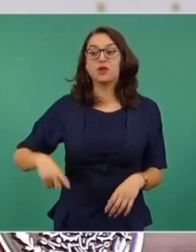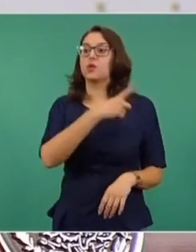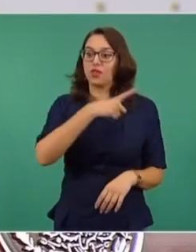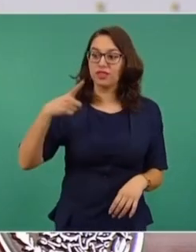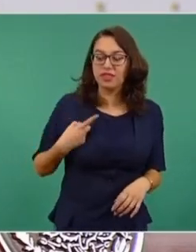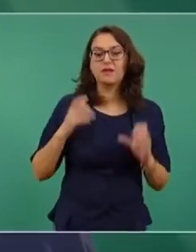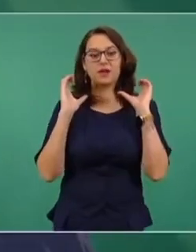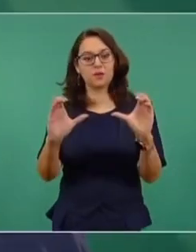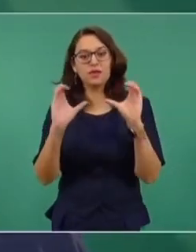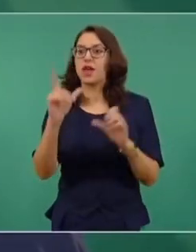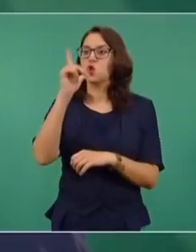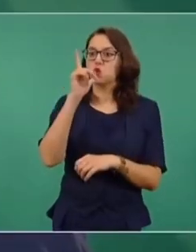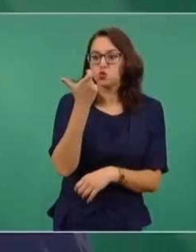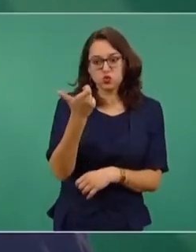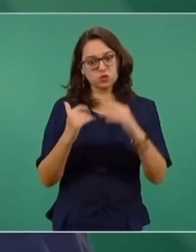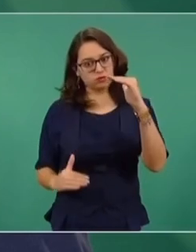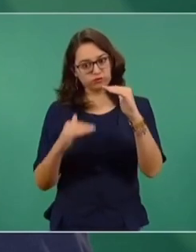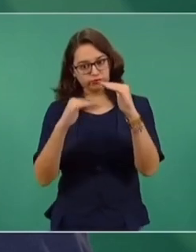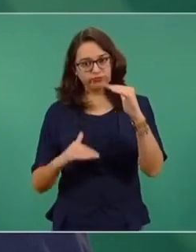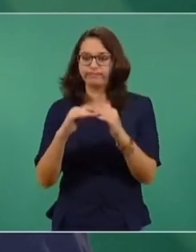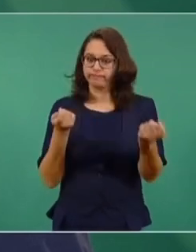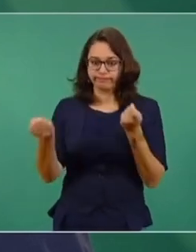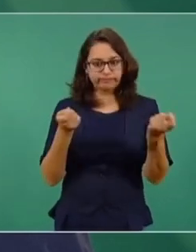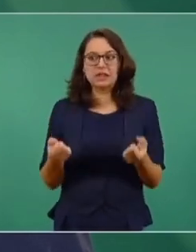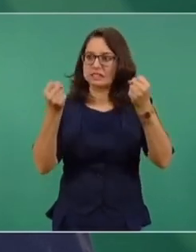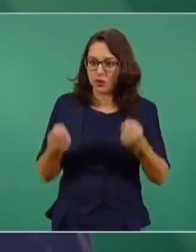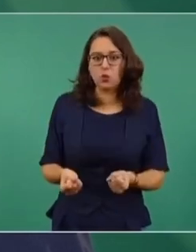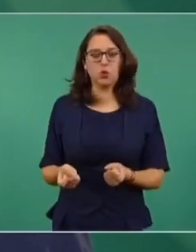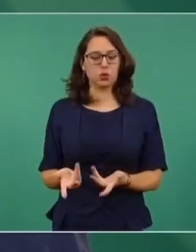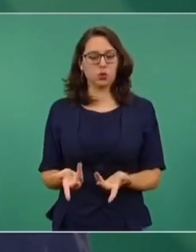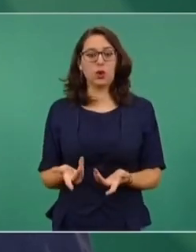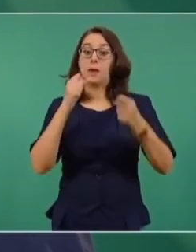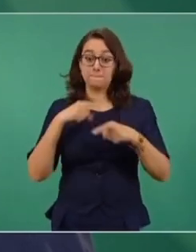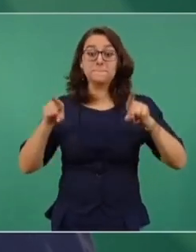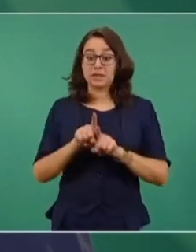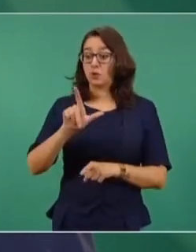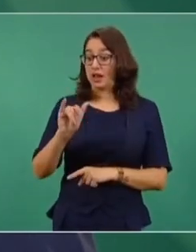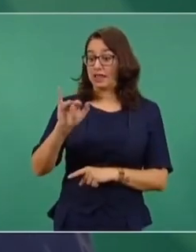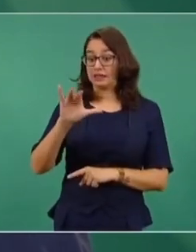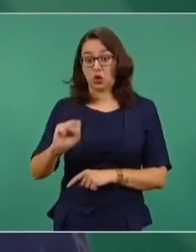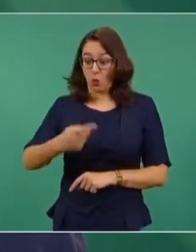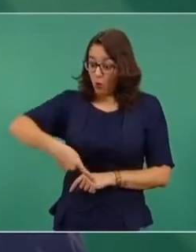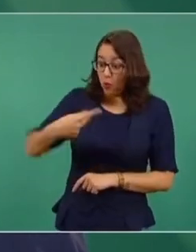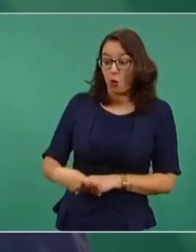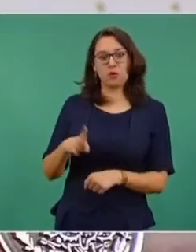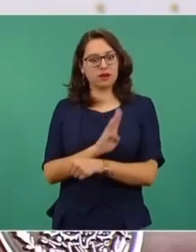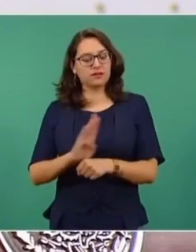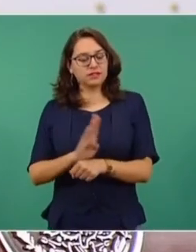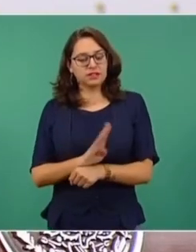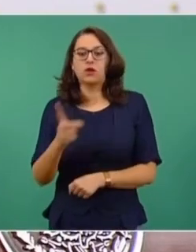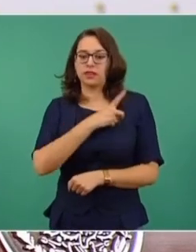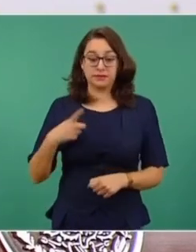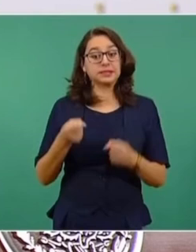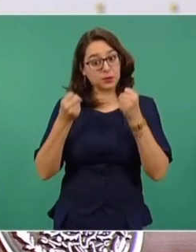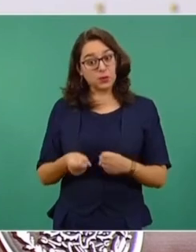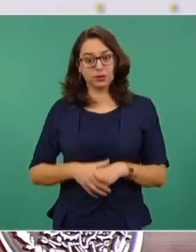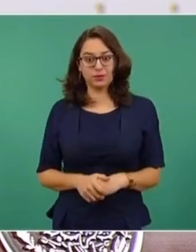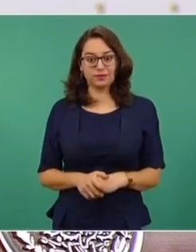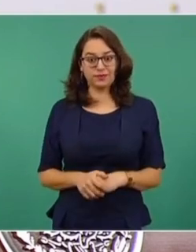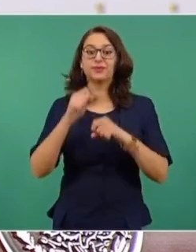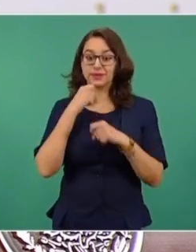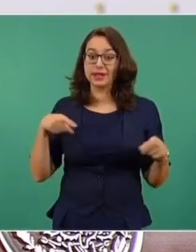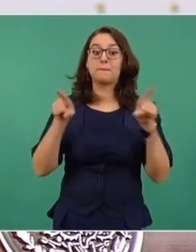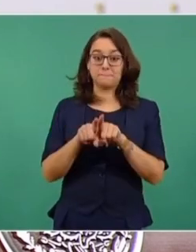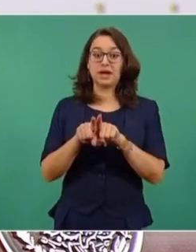aumente el precio de la luz y tenemos que garantizar que el litio sea para beneficio de los mexicanos y tenemos que garantizar